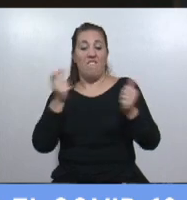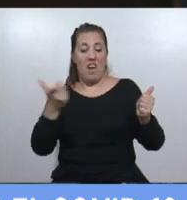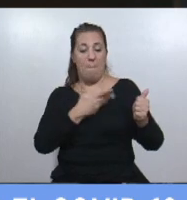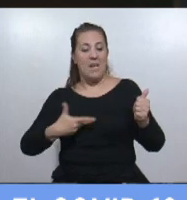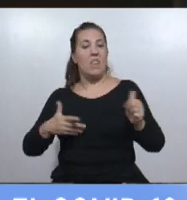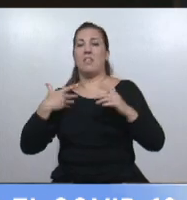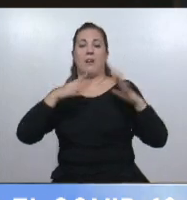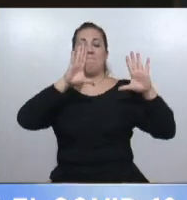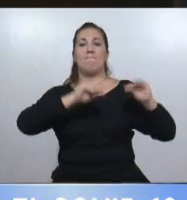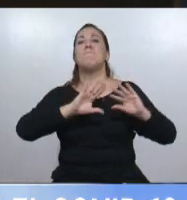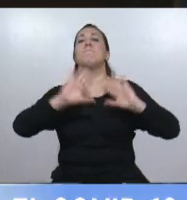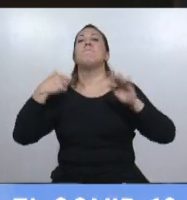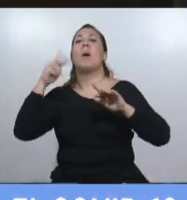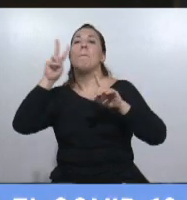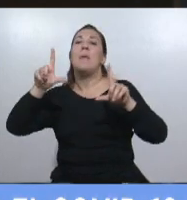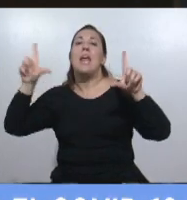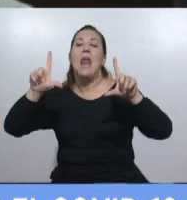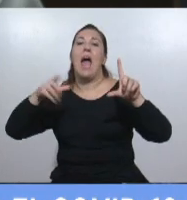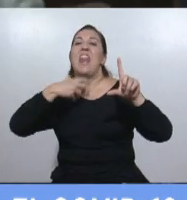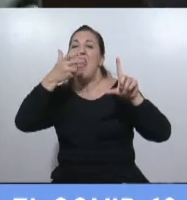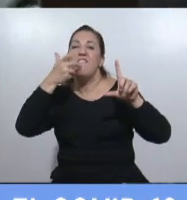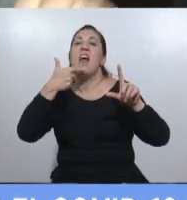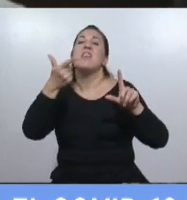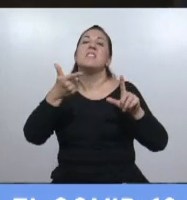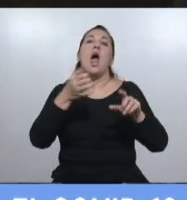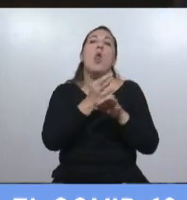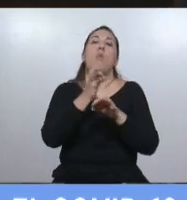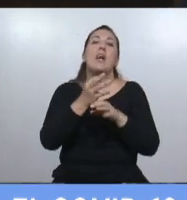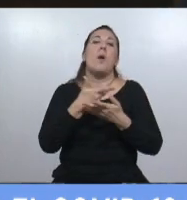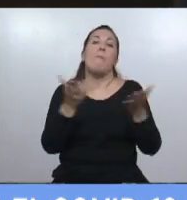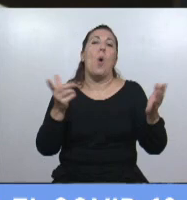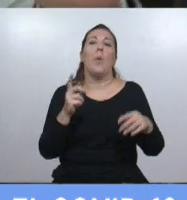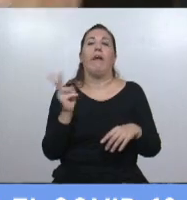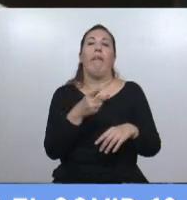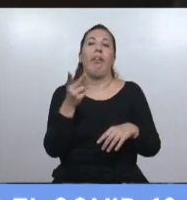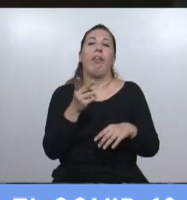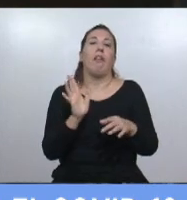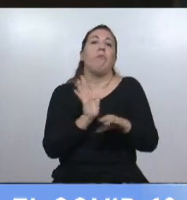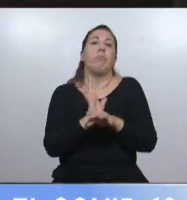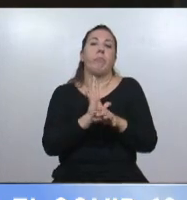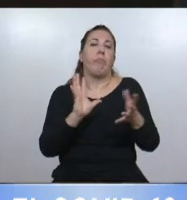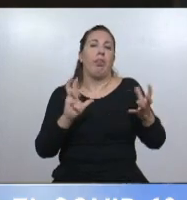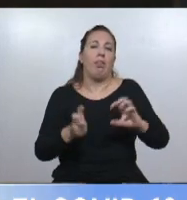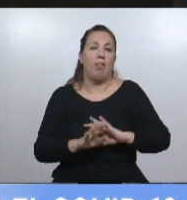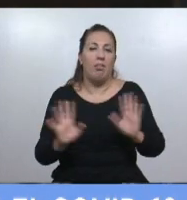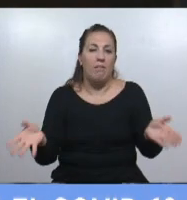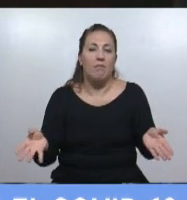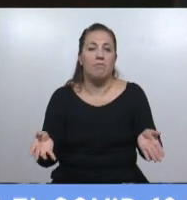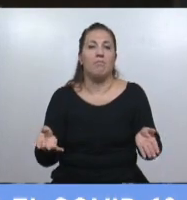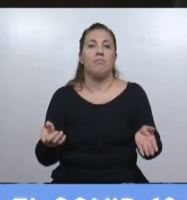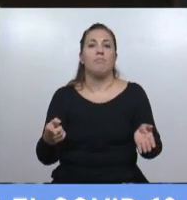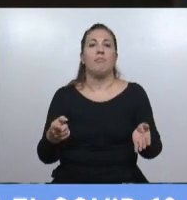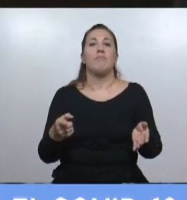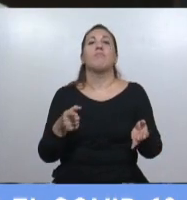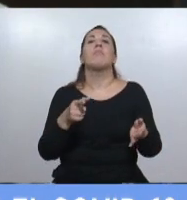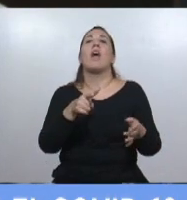se cae. Que la educación pública es como un lugar de desechos. Es un lugar